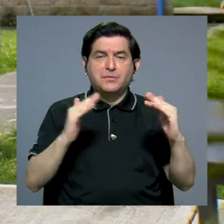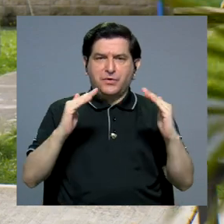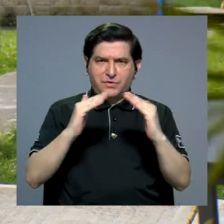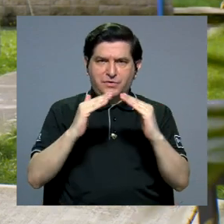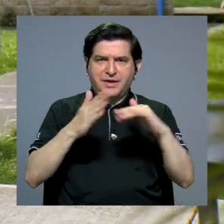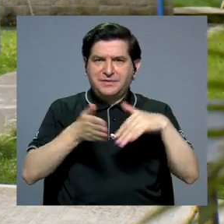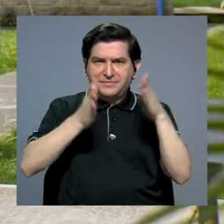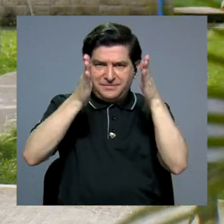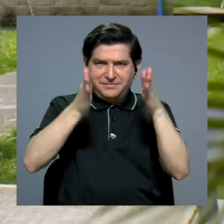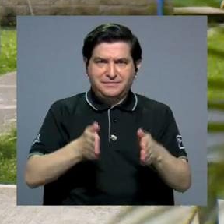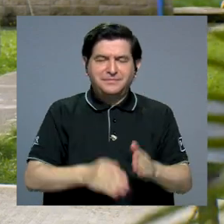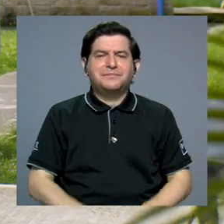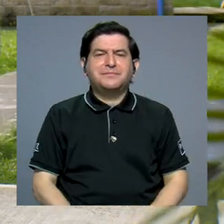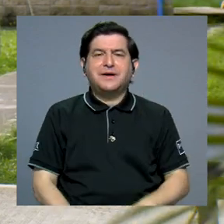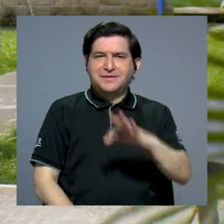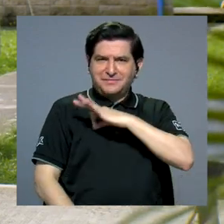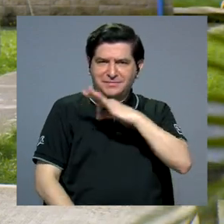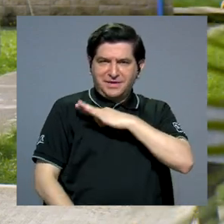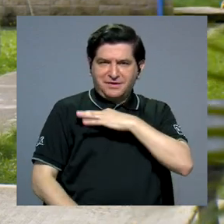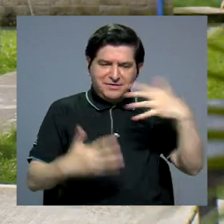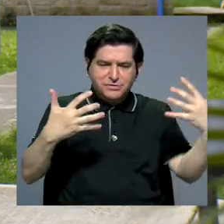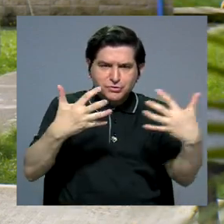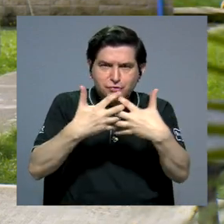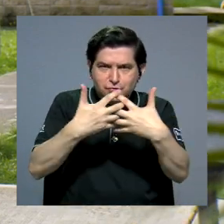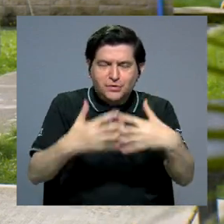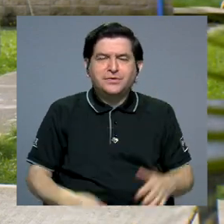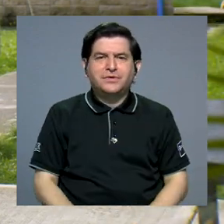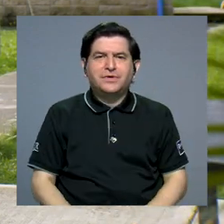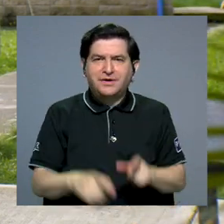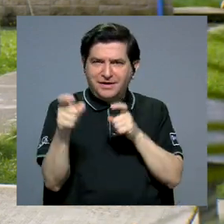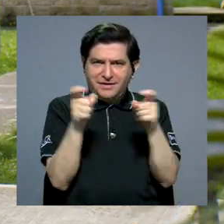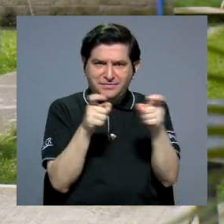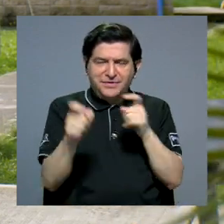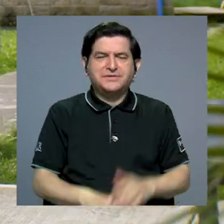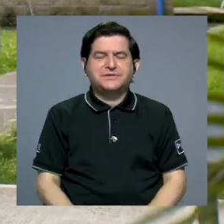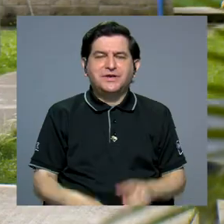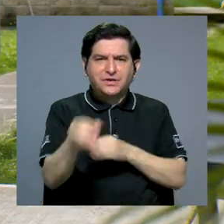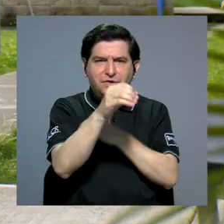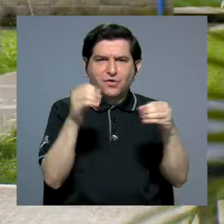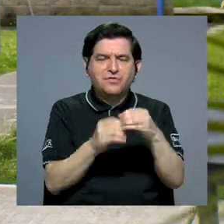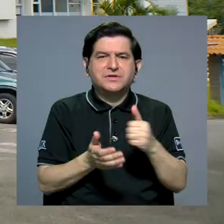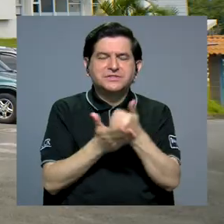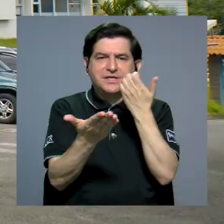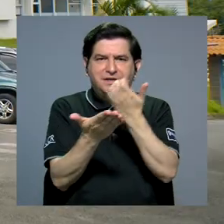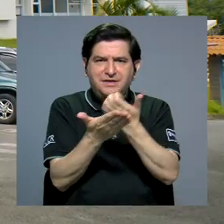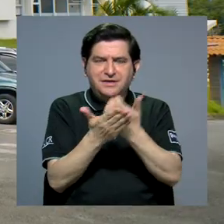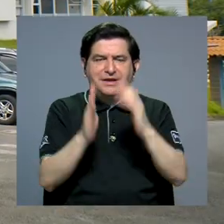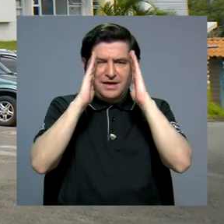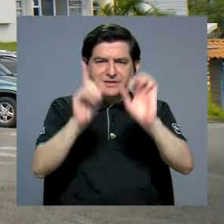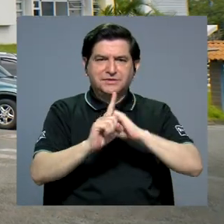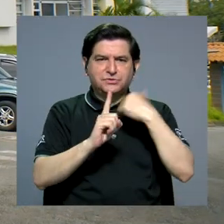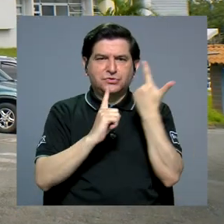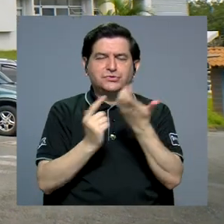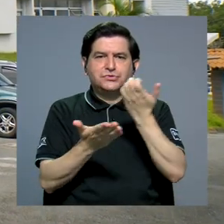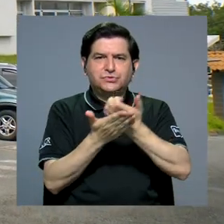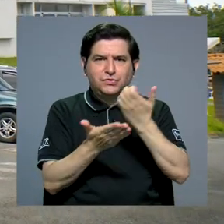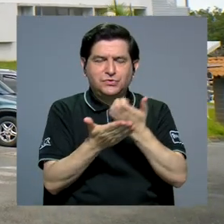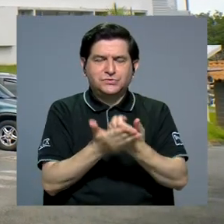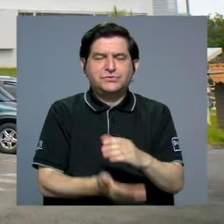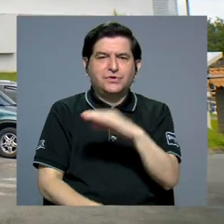programa de residencias estudiantiles es un beneficio complementario y es administrado por la Oficina de Becas y Atención